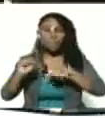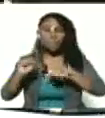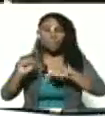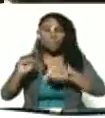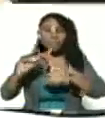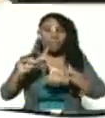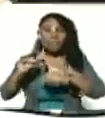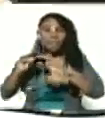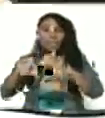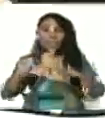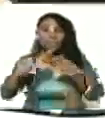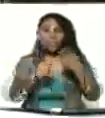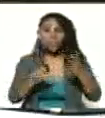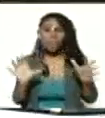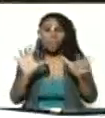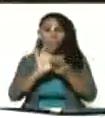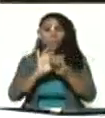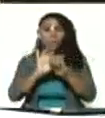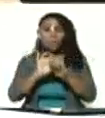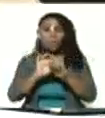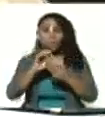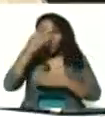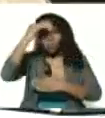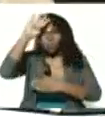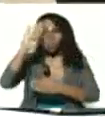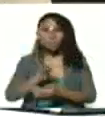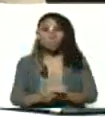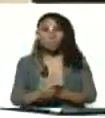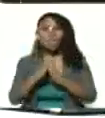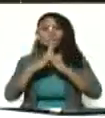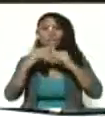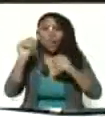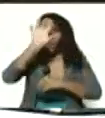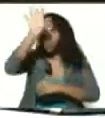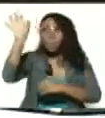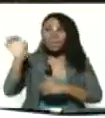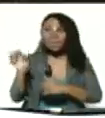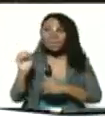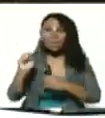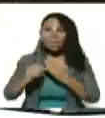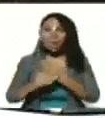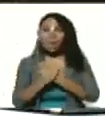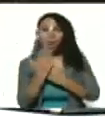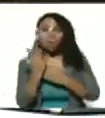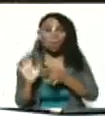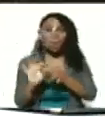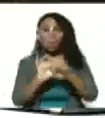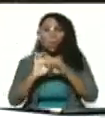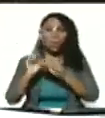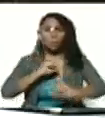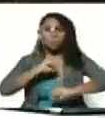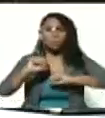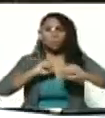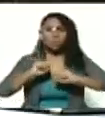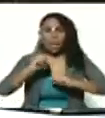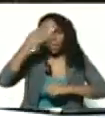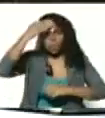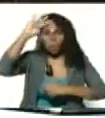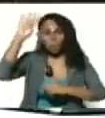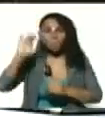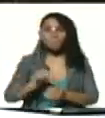Cuba, sí. Todos los países del ALBA, unidos y movilizados por Cuba.